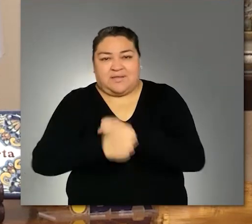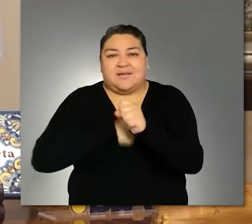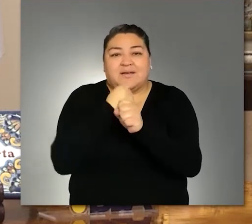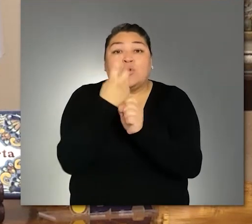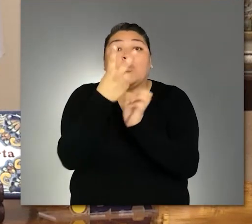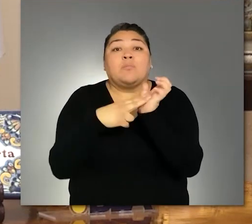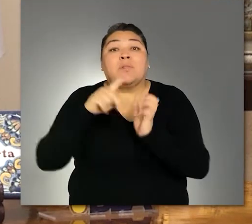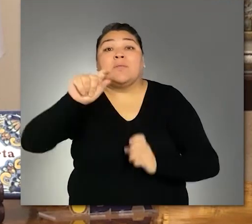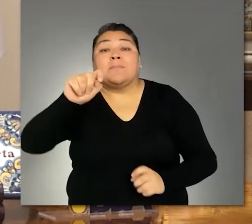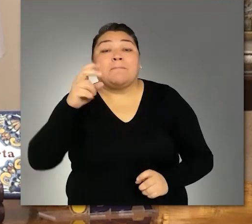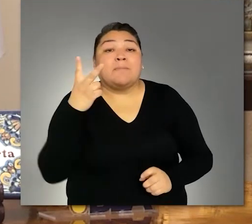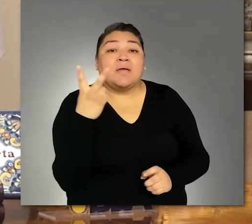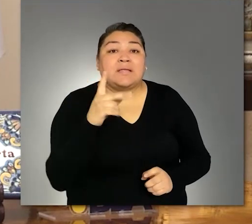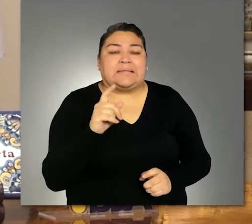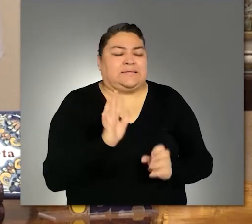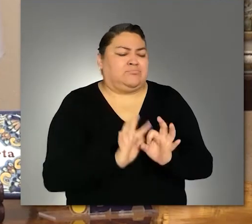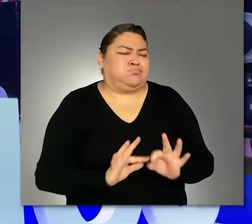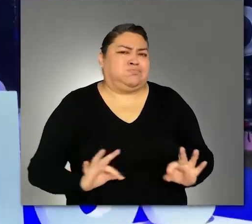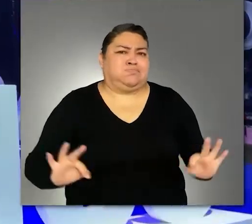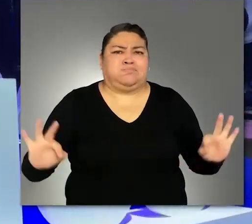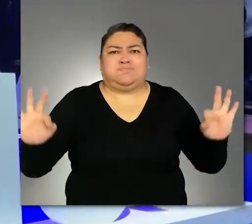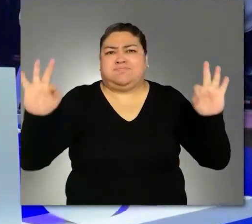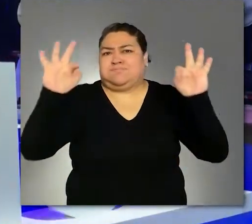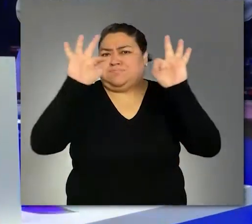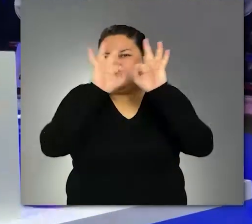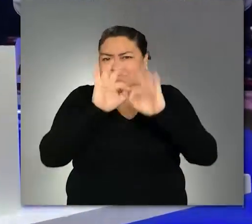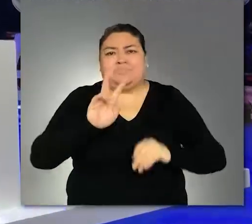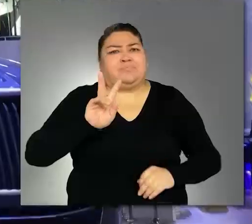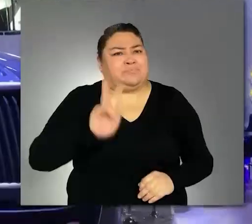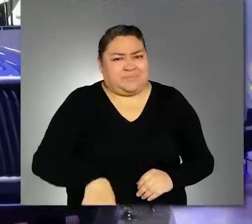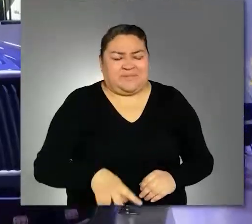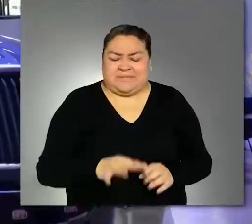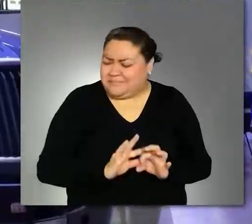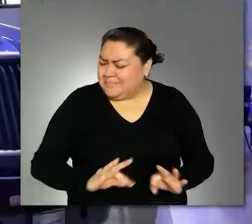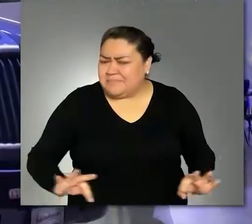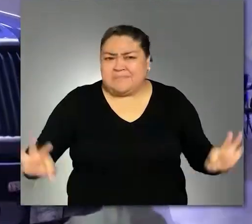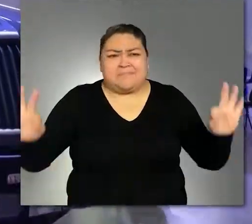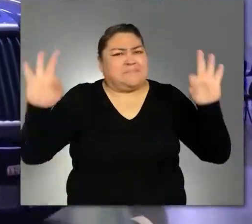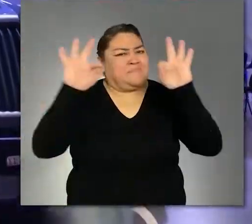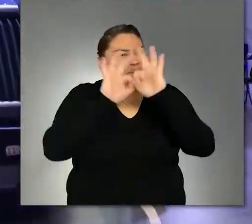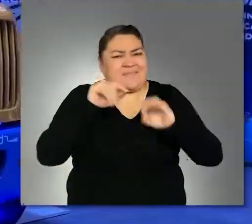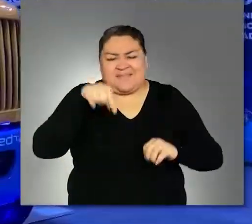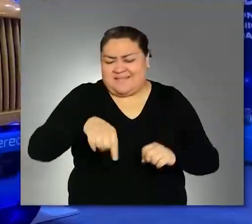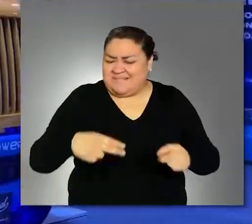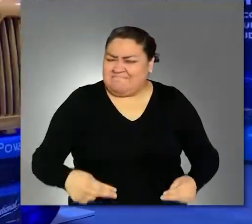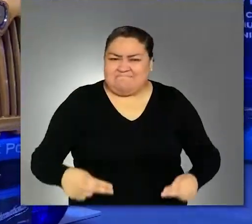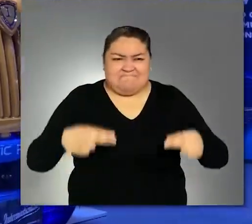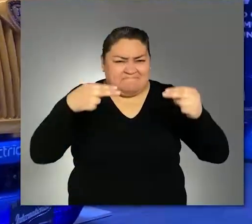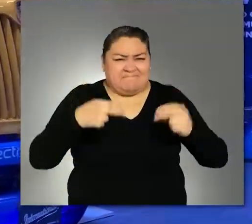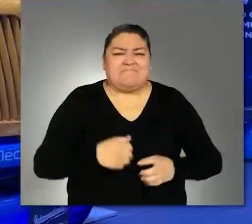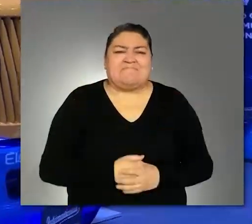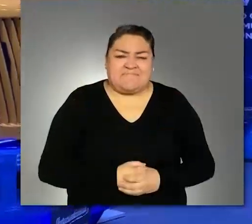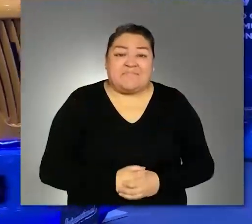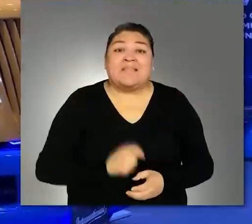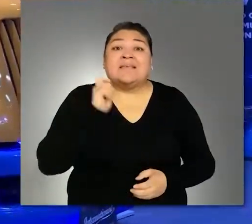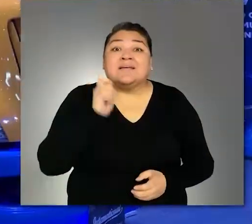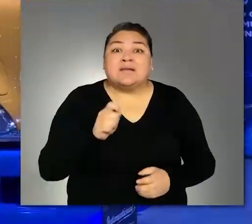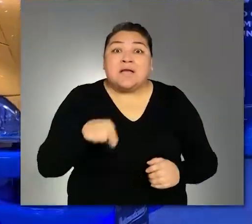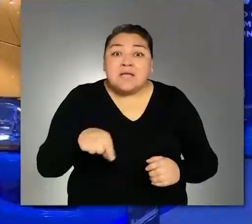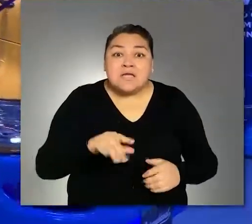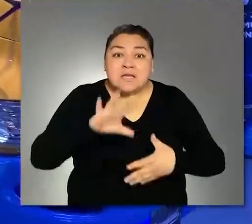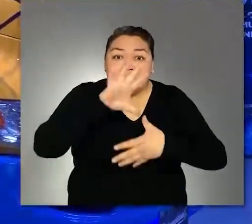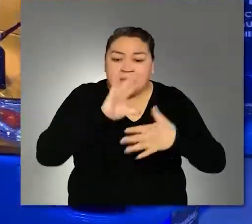Unpact 2022 es un evento importantísimo, importantísimo